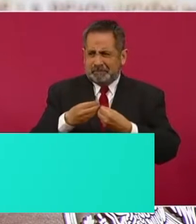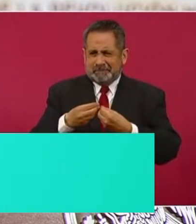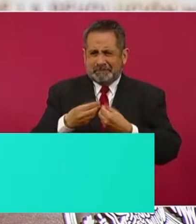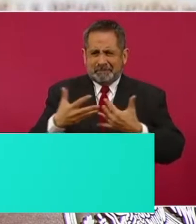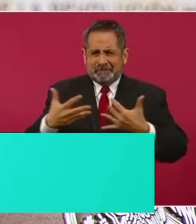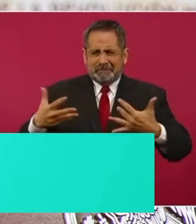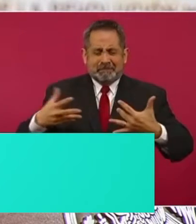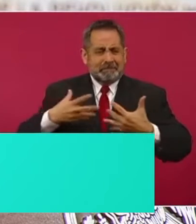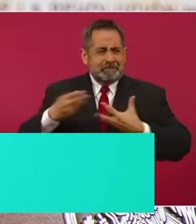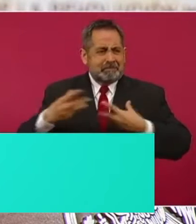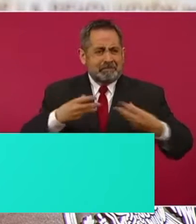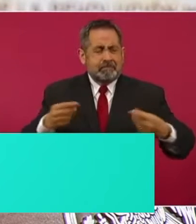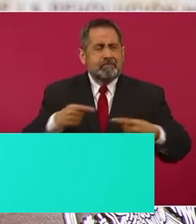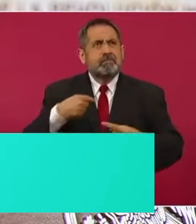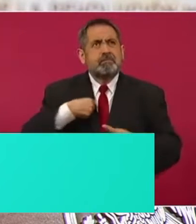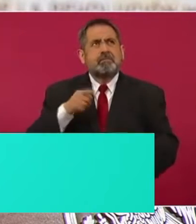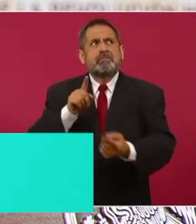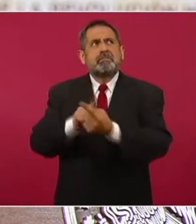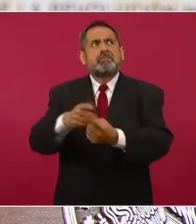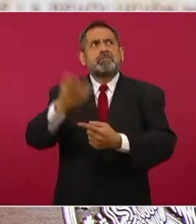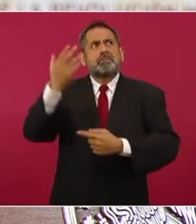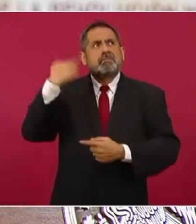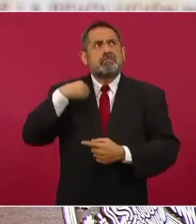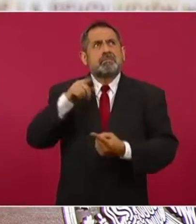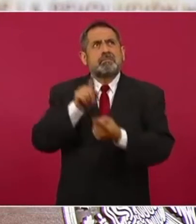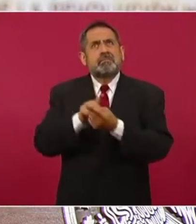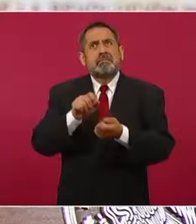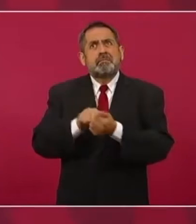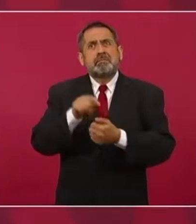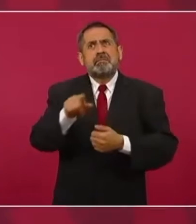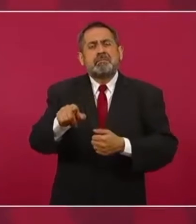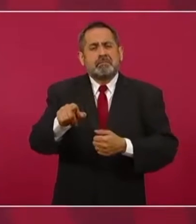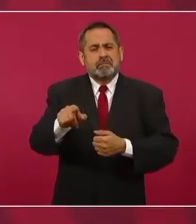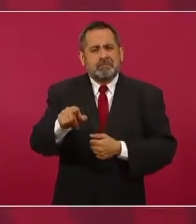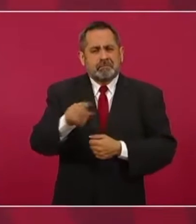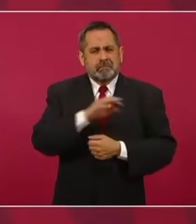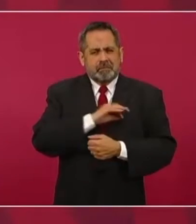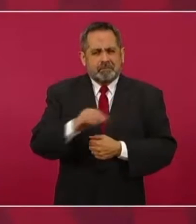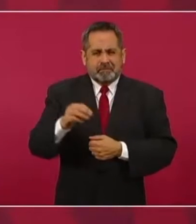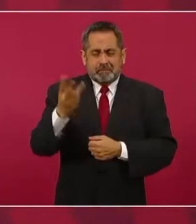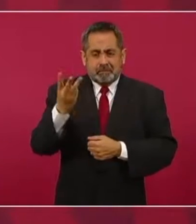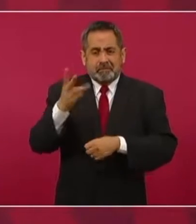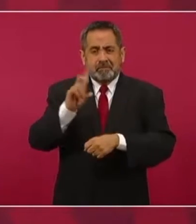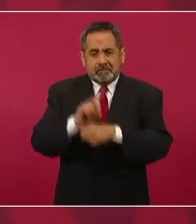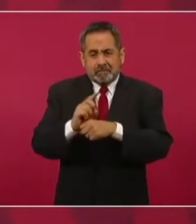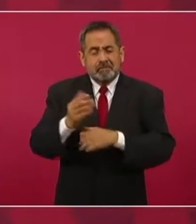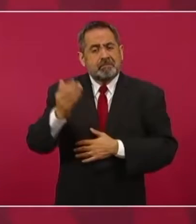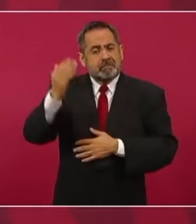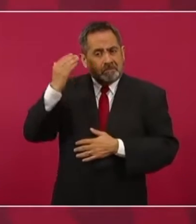Yo me reuní con ella hace como tres días,